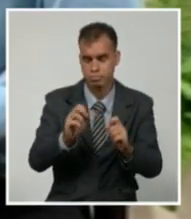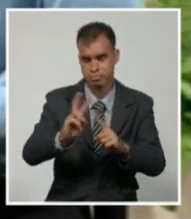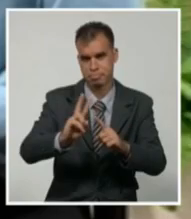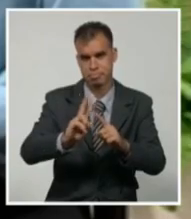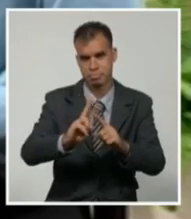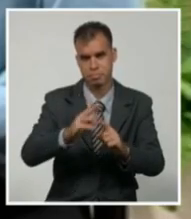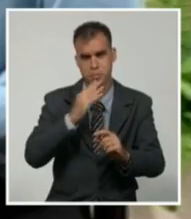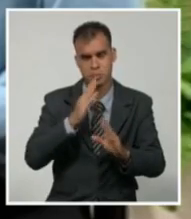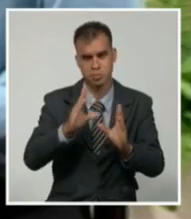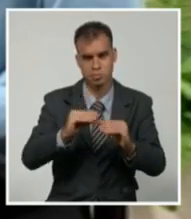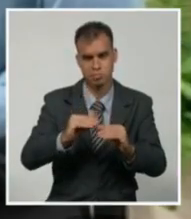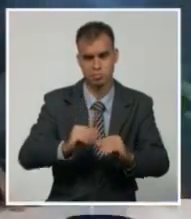de la televisión. Buenas noches.